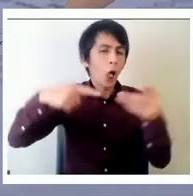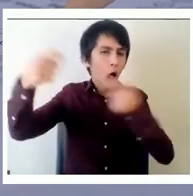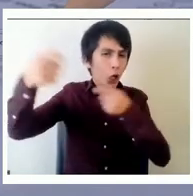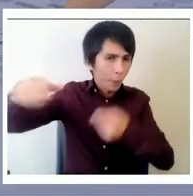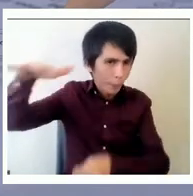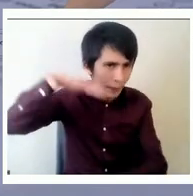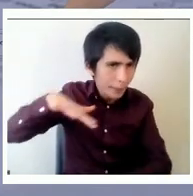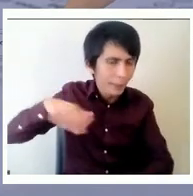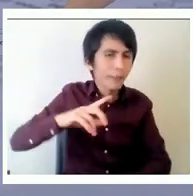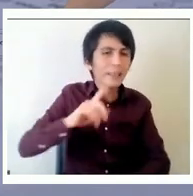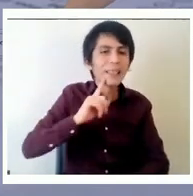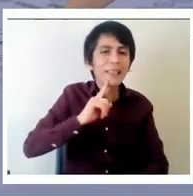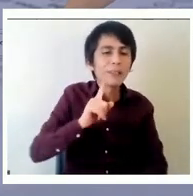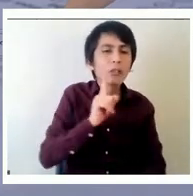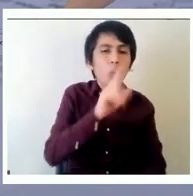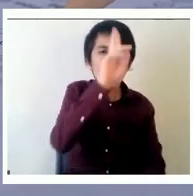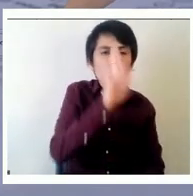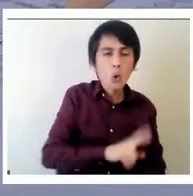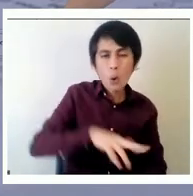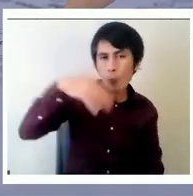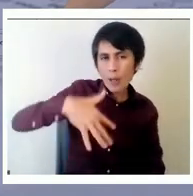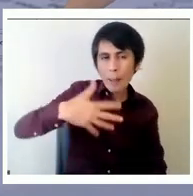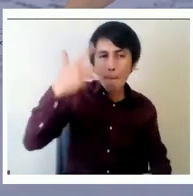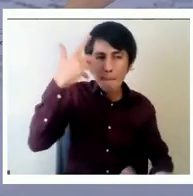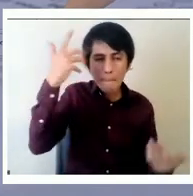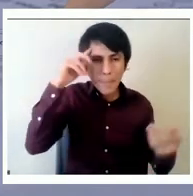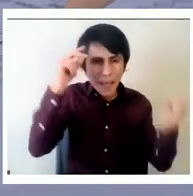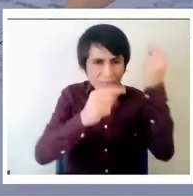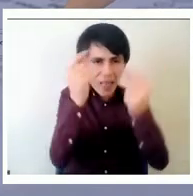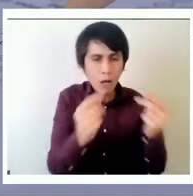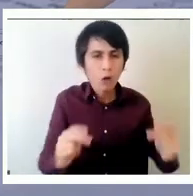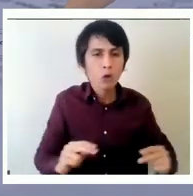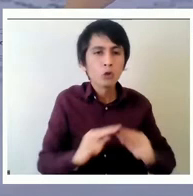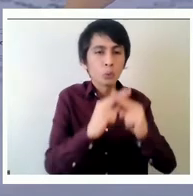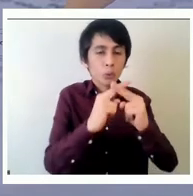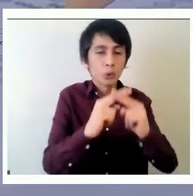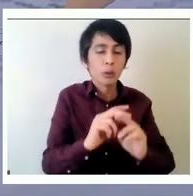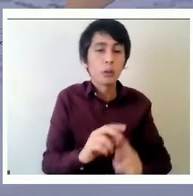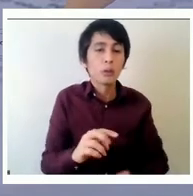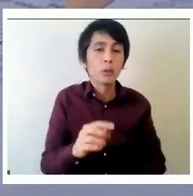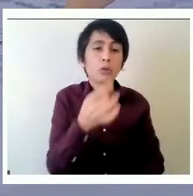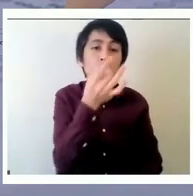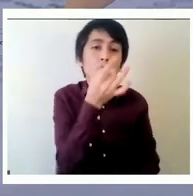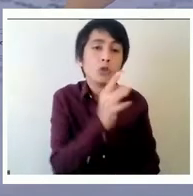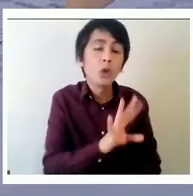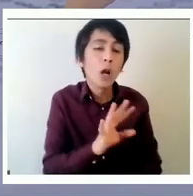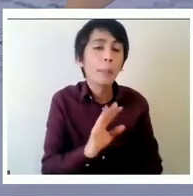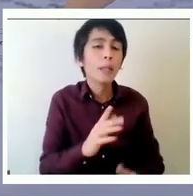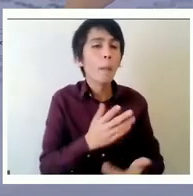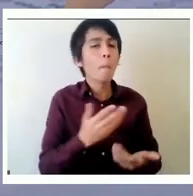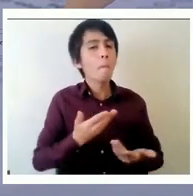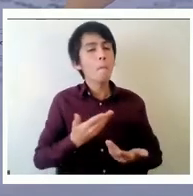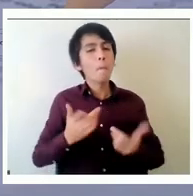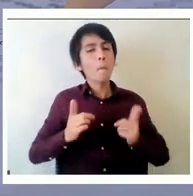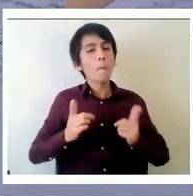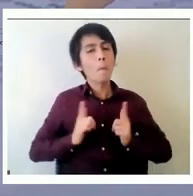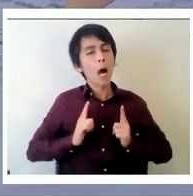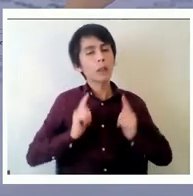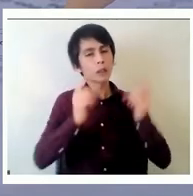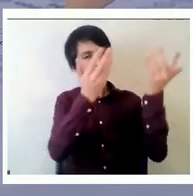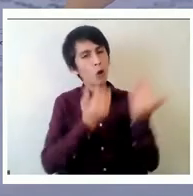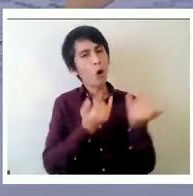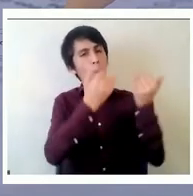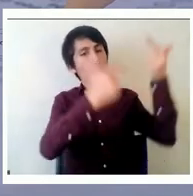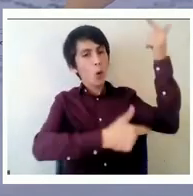construcción de ideas más allá de ser receptores pasivos de todas estas políticas